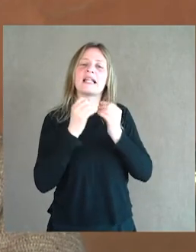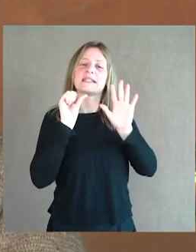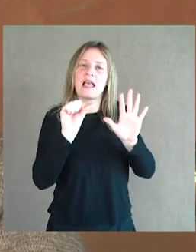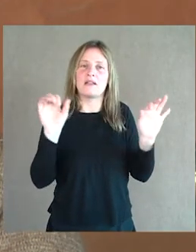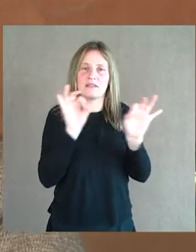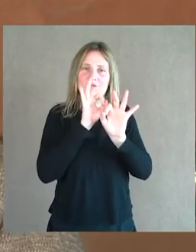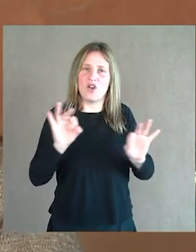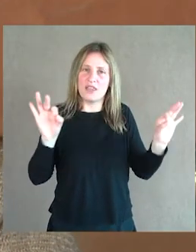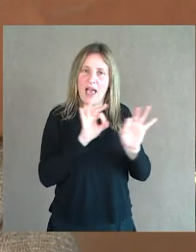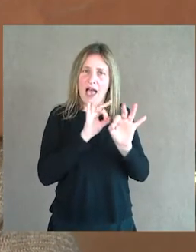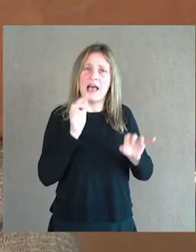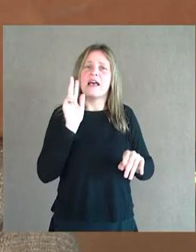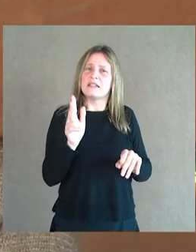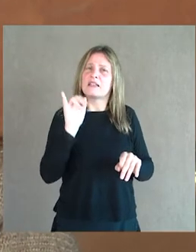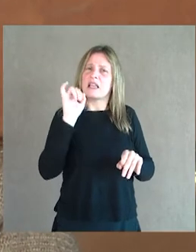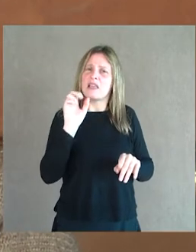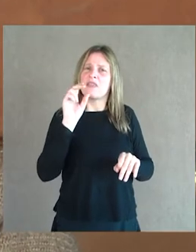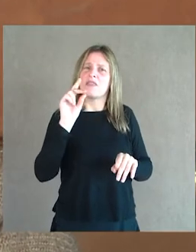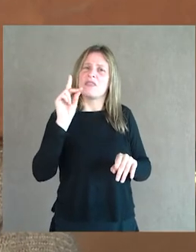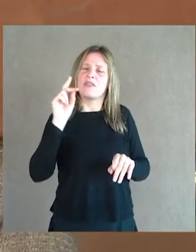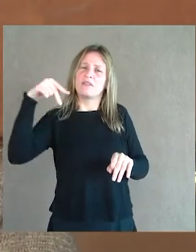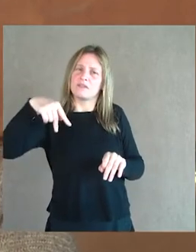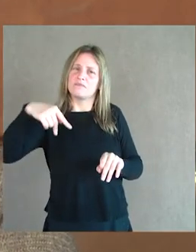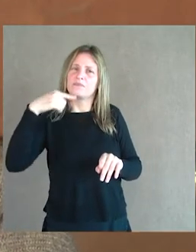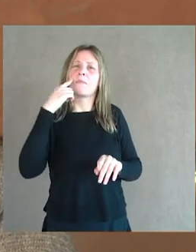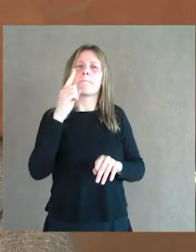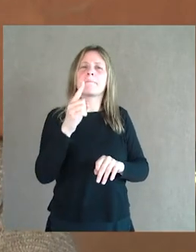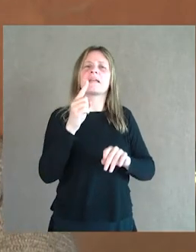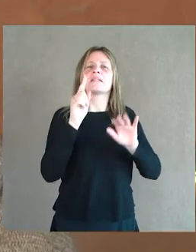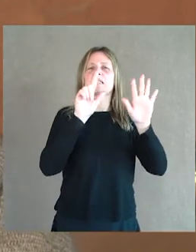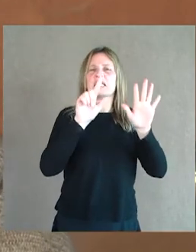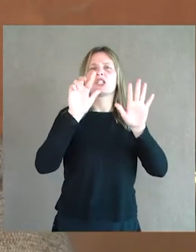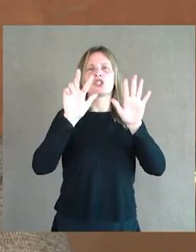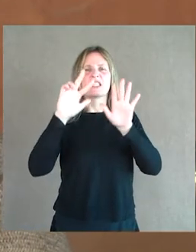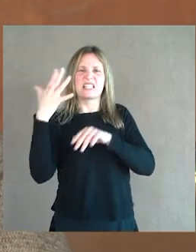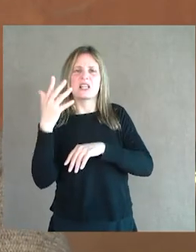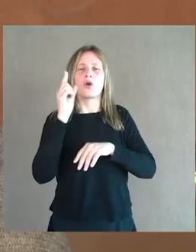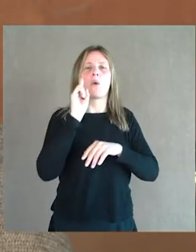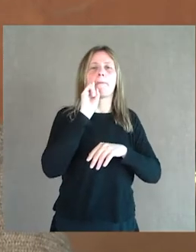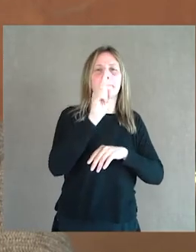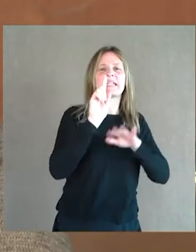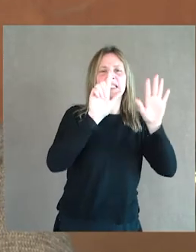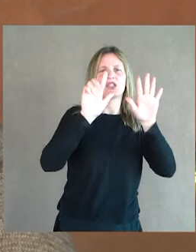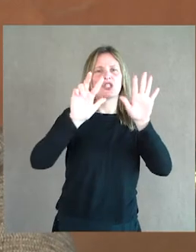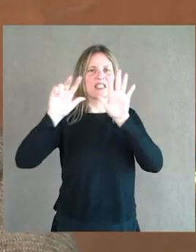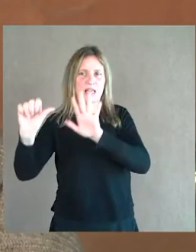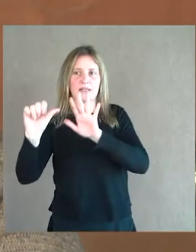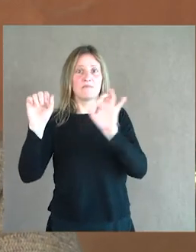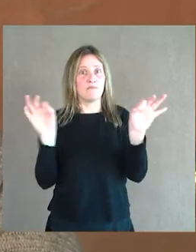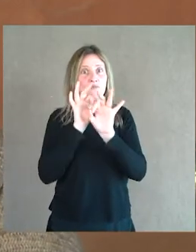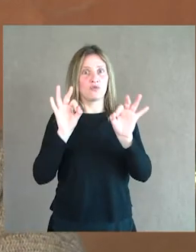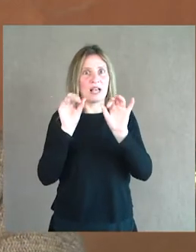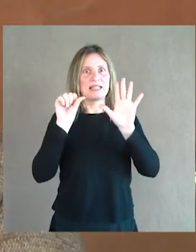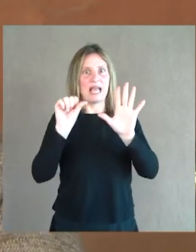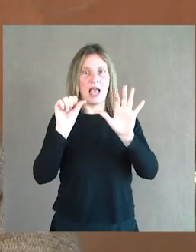Haydn compone entre el 1785 y el 1786. Luego del éxito